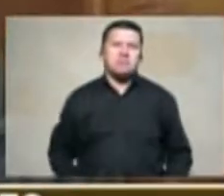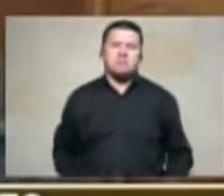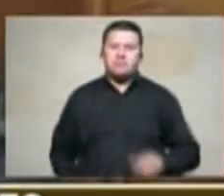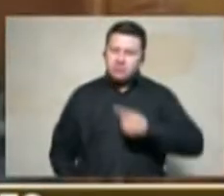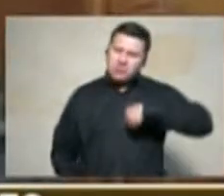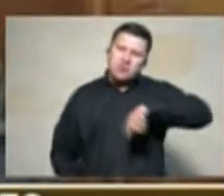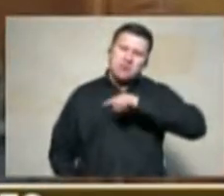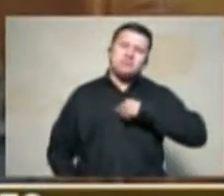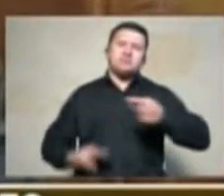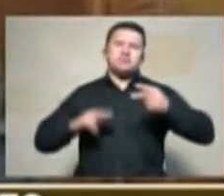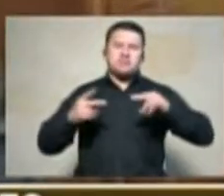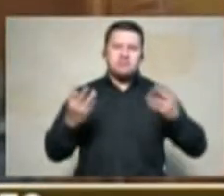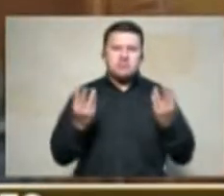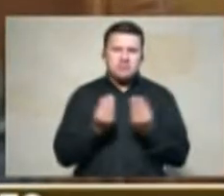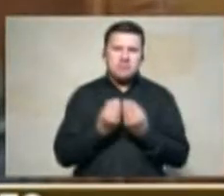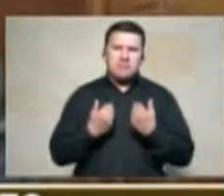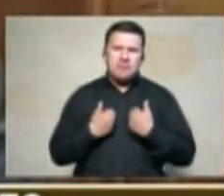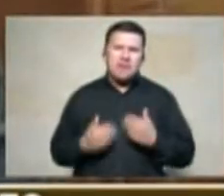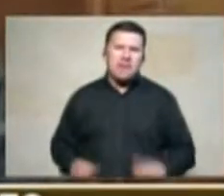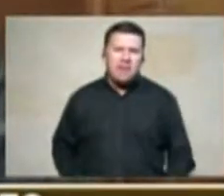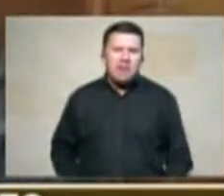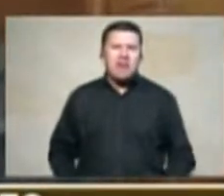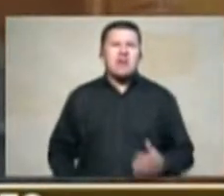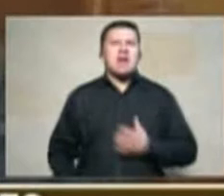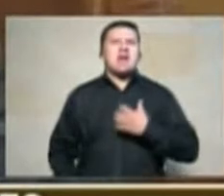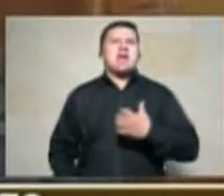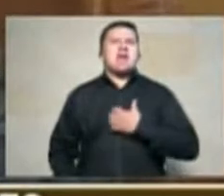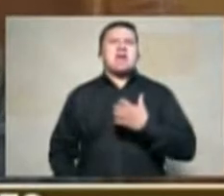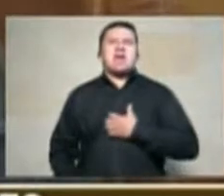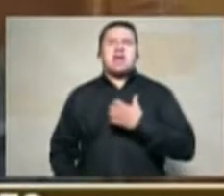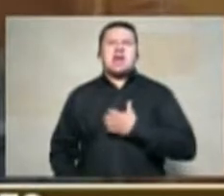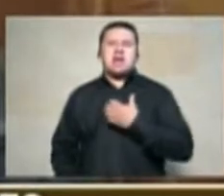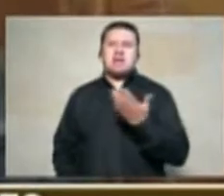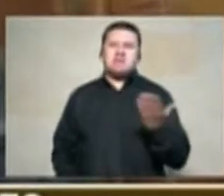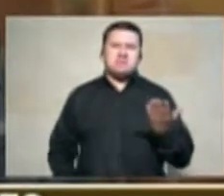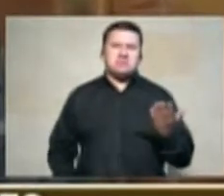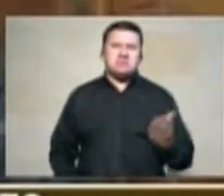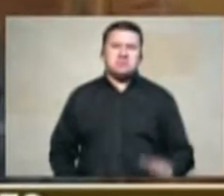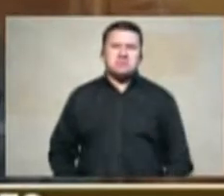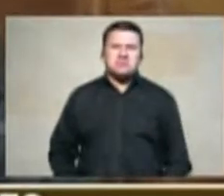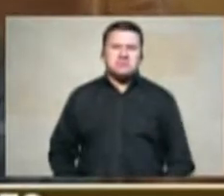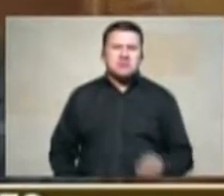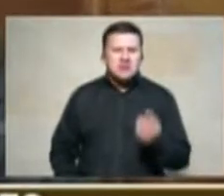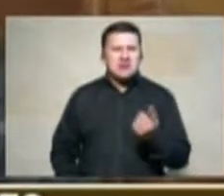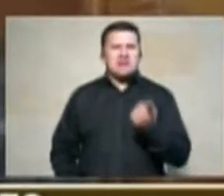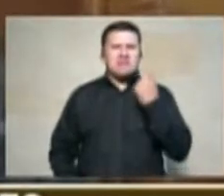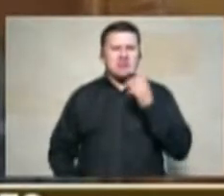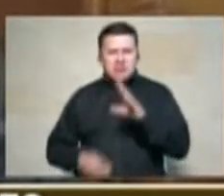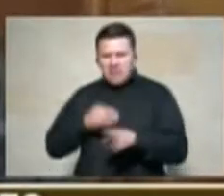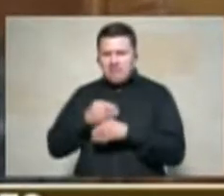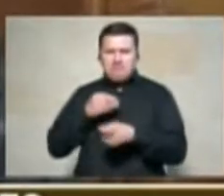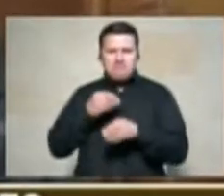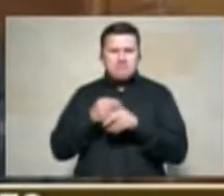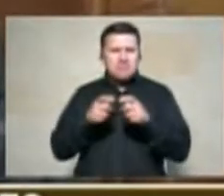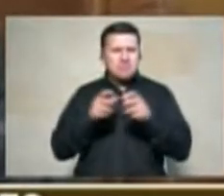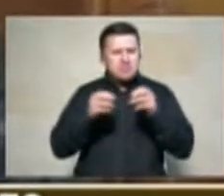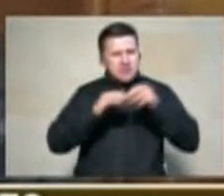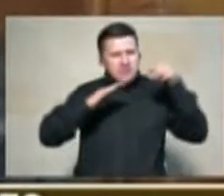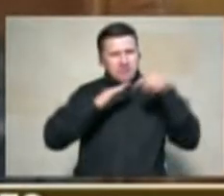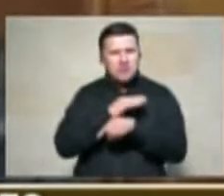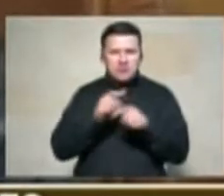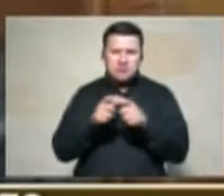quejamos de una falta de implementación más a fondo de la restitución de tierras